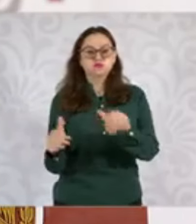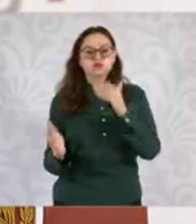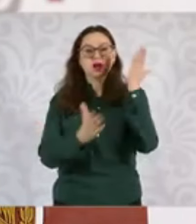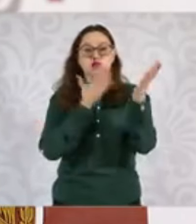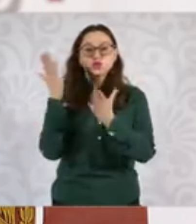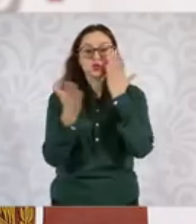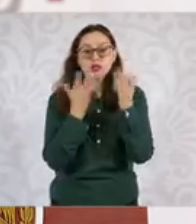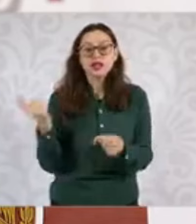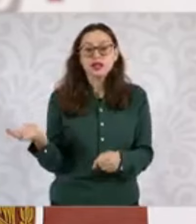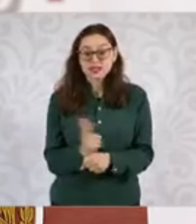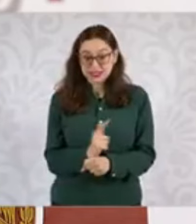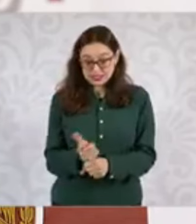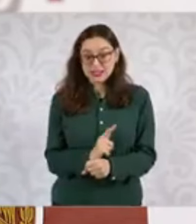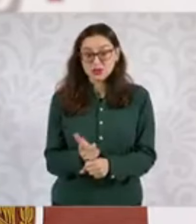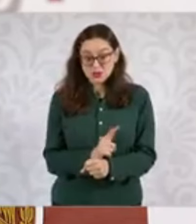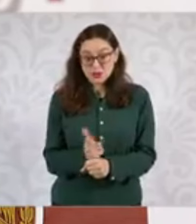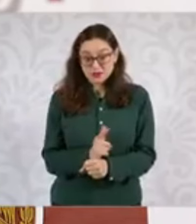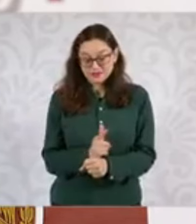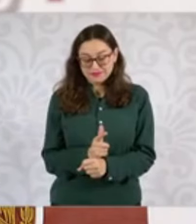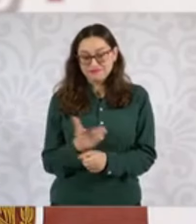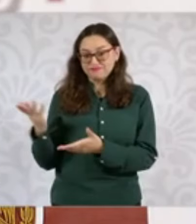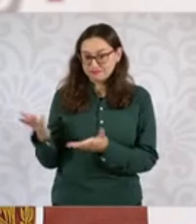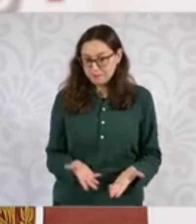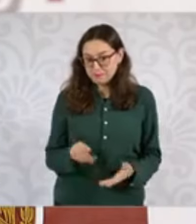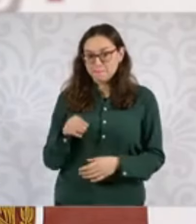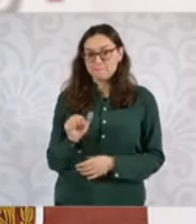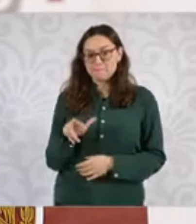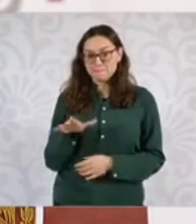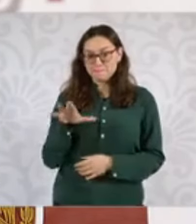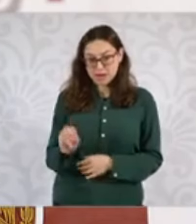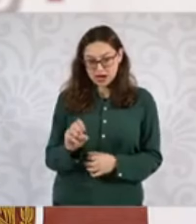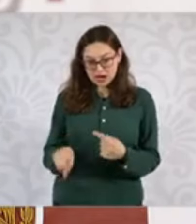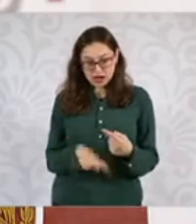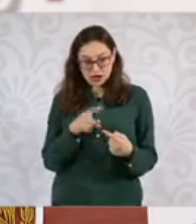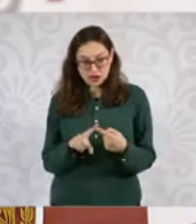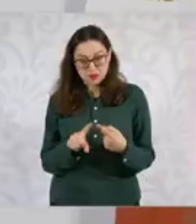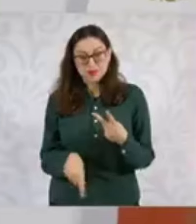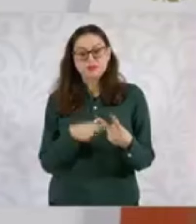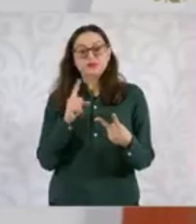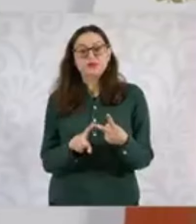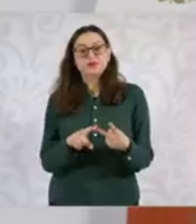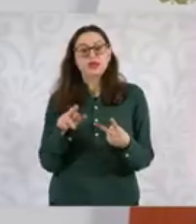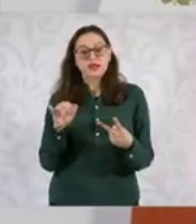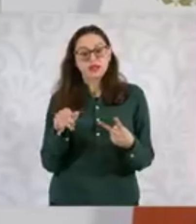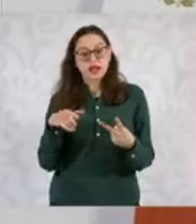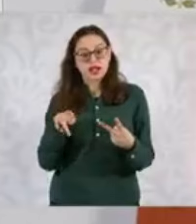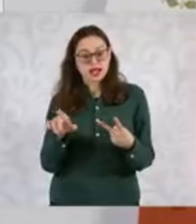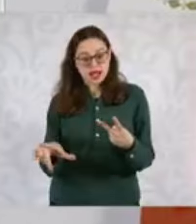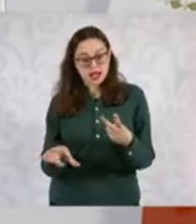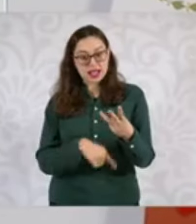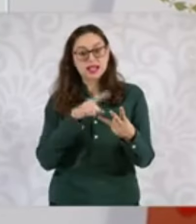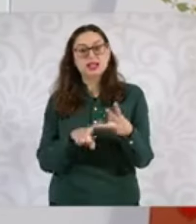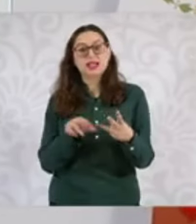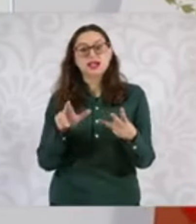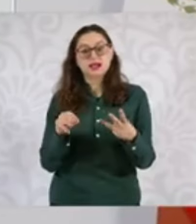Entonces le voy a dar la palabra a Mario, después a Raquel, después a